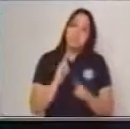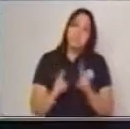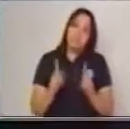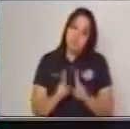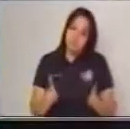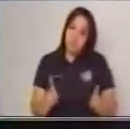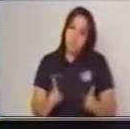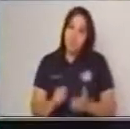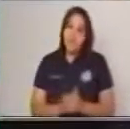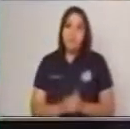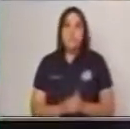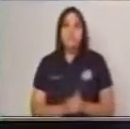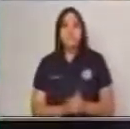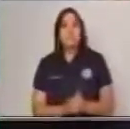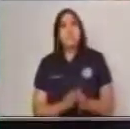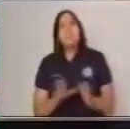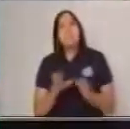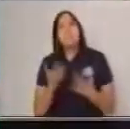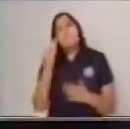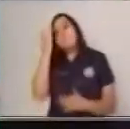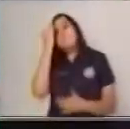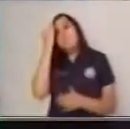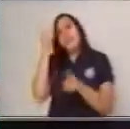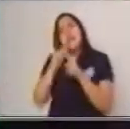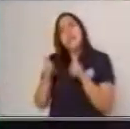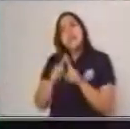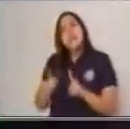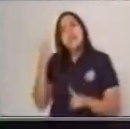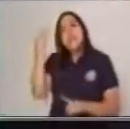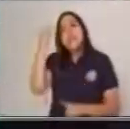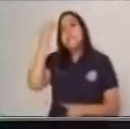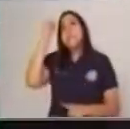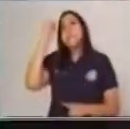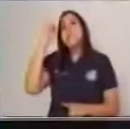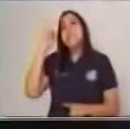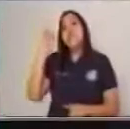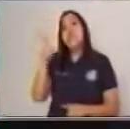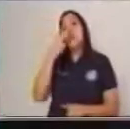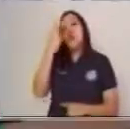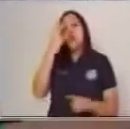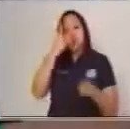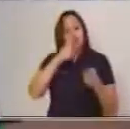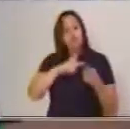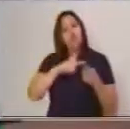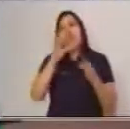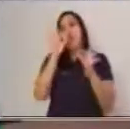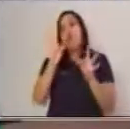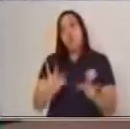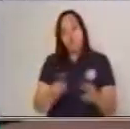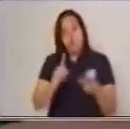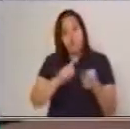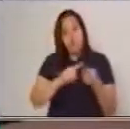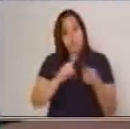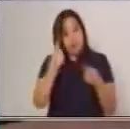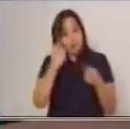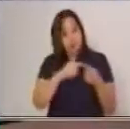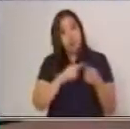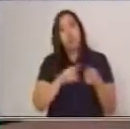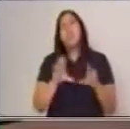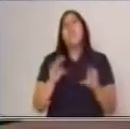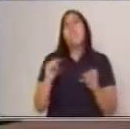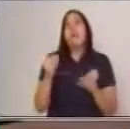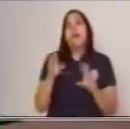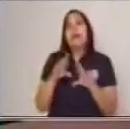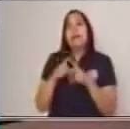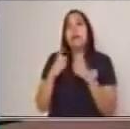Entonces, para diferenciar las ideas, se consideran dos criterios. Número uno, ¿qué clase de